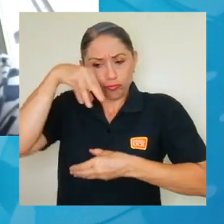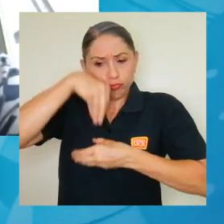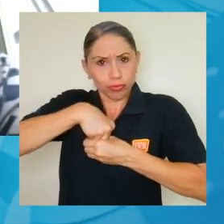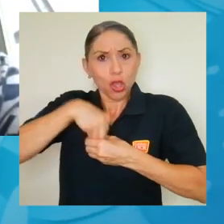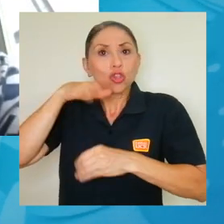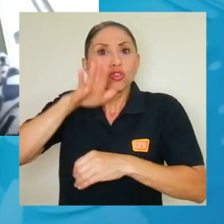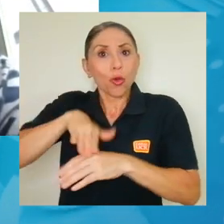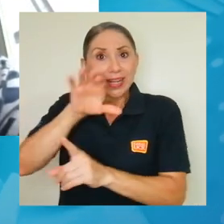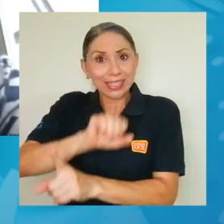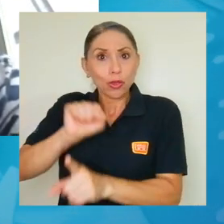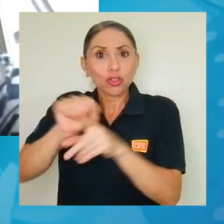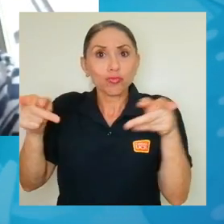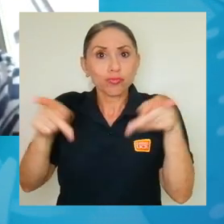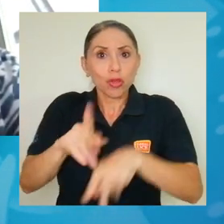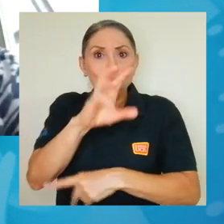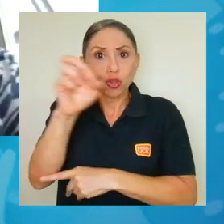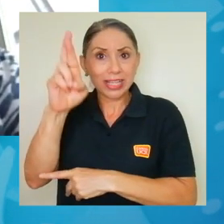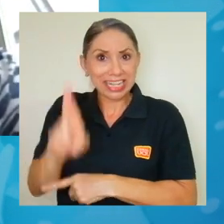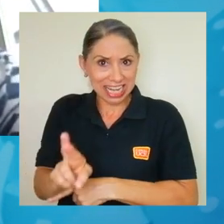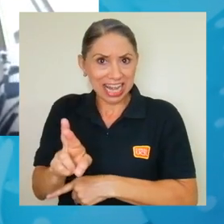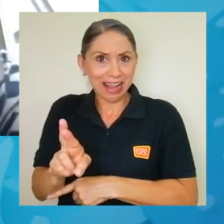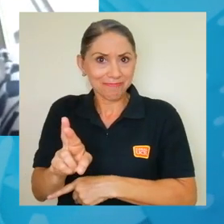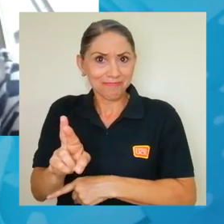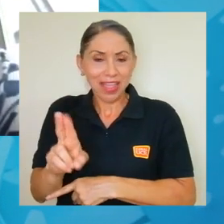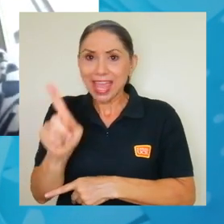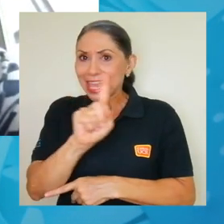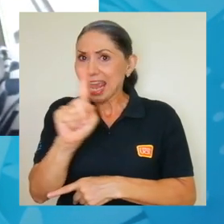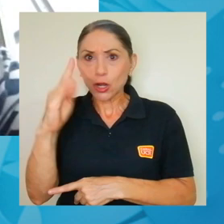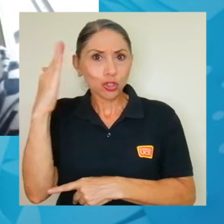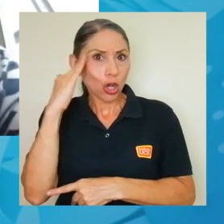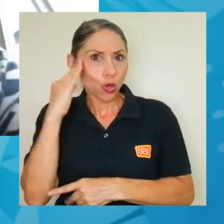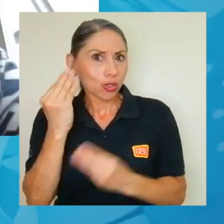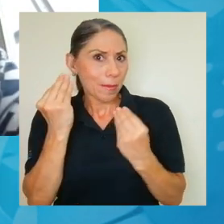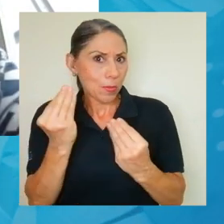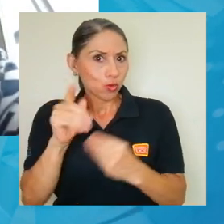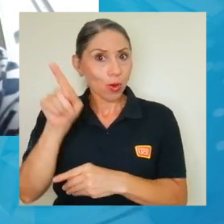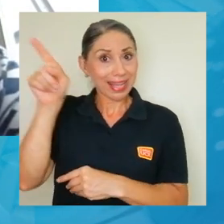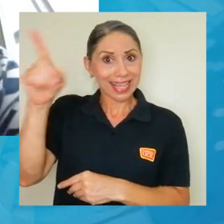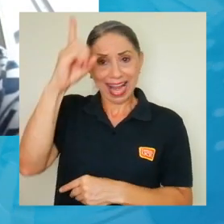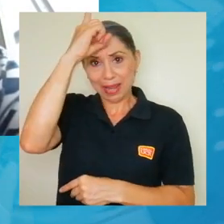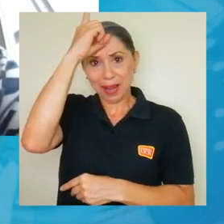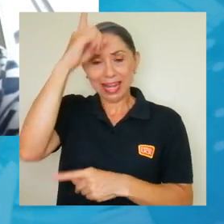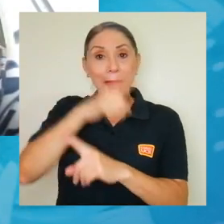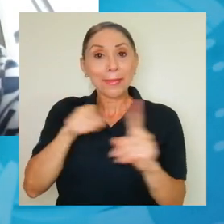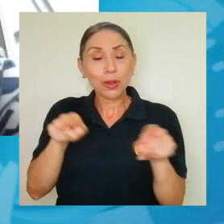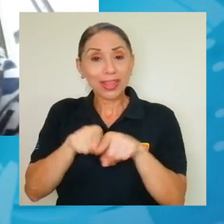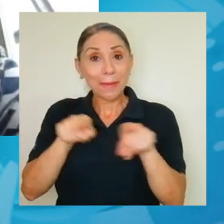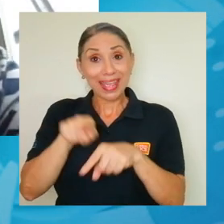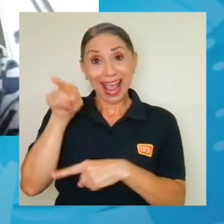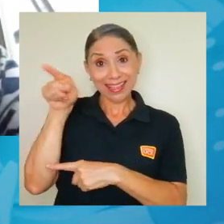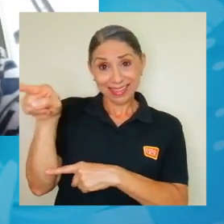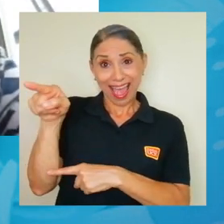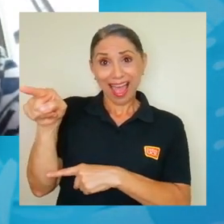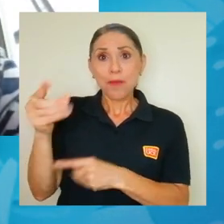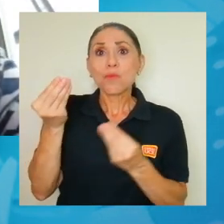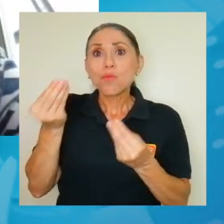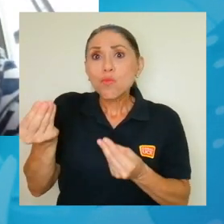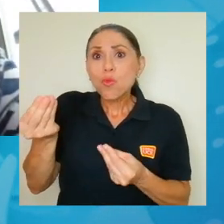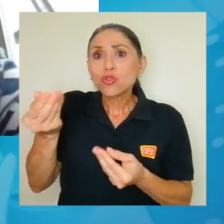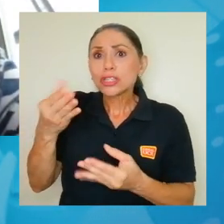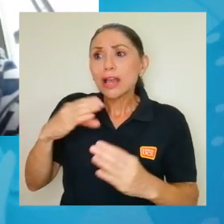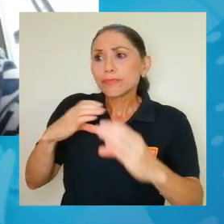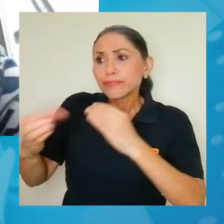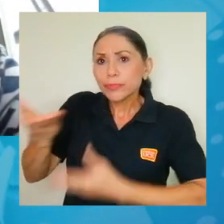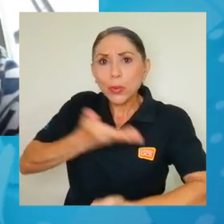costarricense, no muy conocido, por supuesto, allá en Alemania, pero también allá tenía mucha